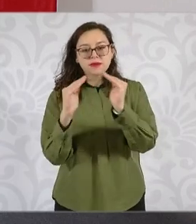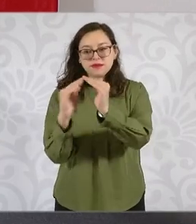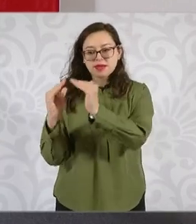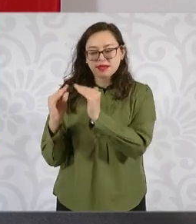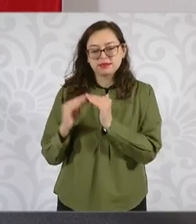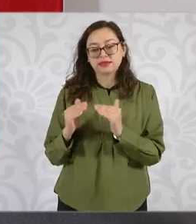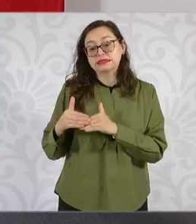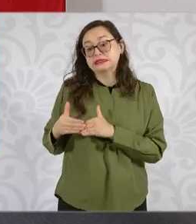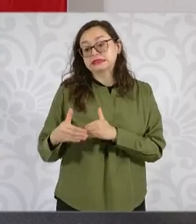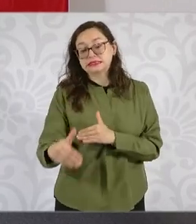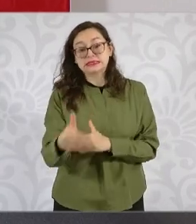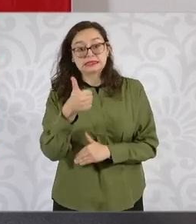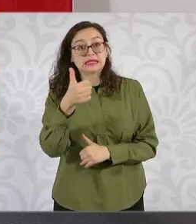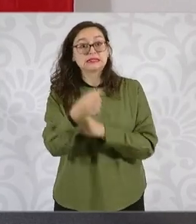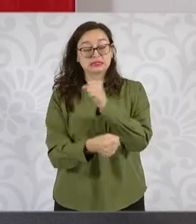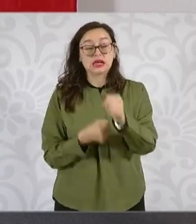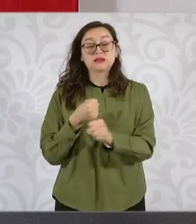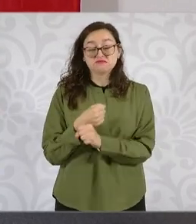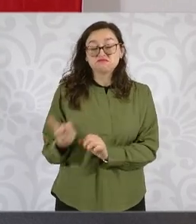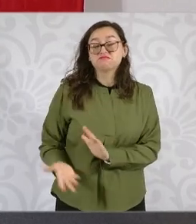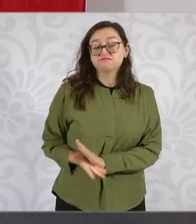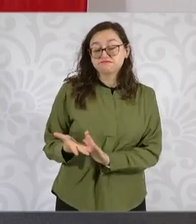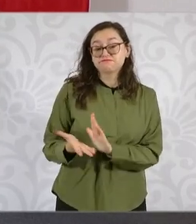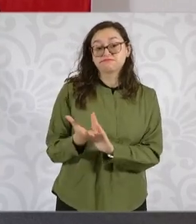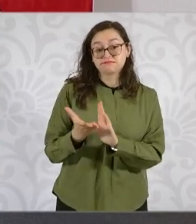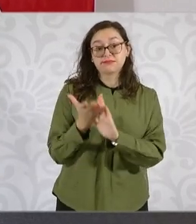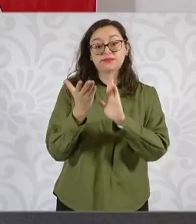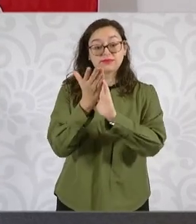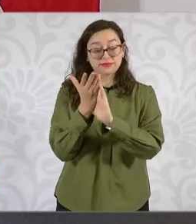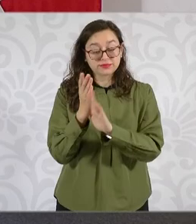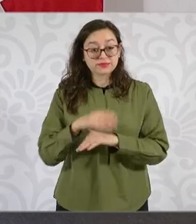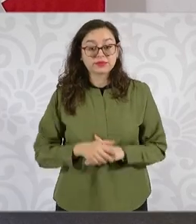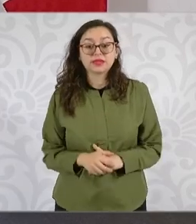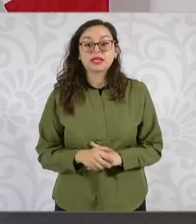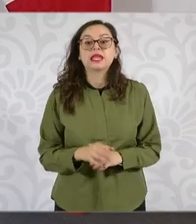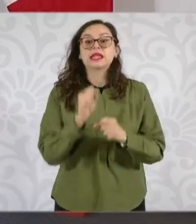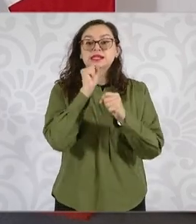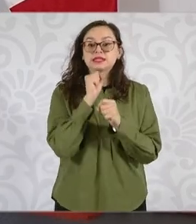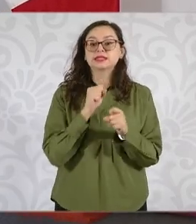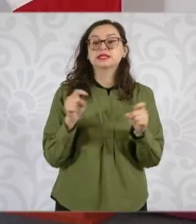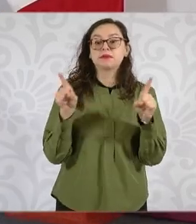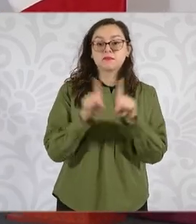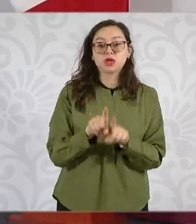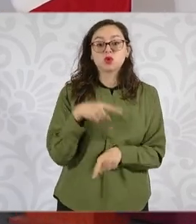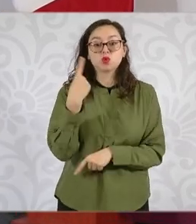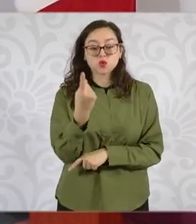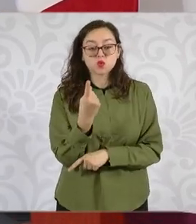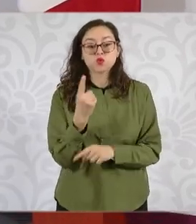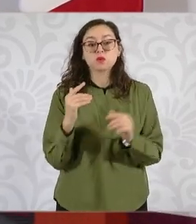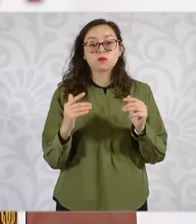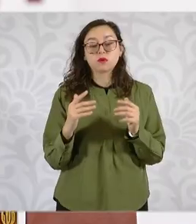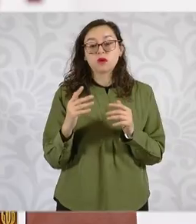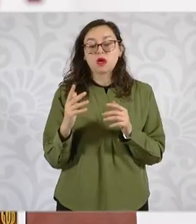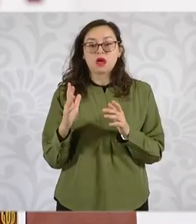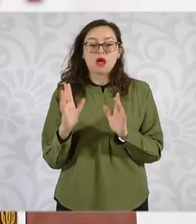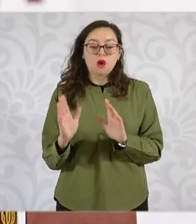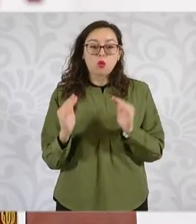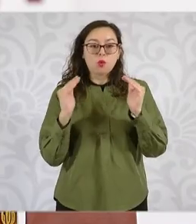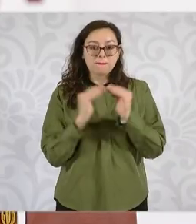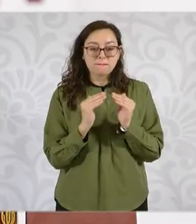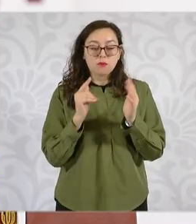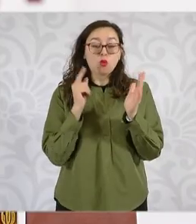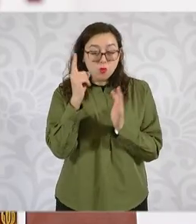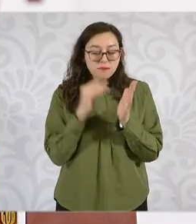menos, y además un millón de viviendas que vamos a regularizar, ese es el